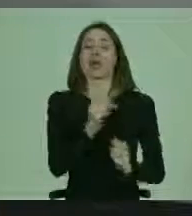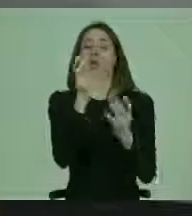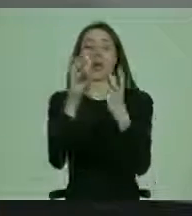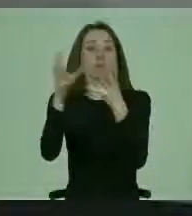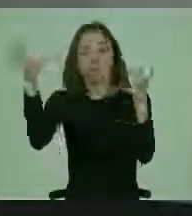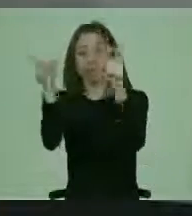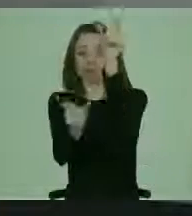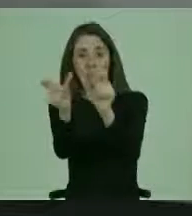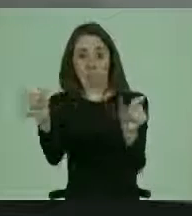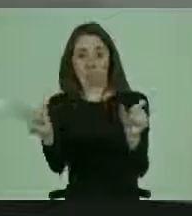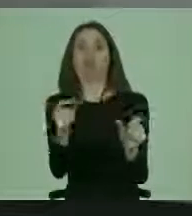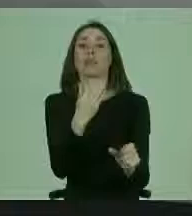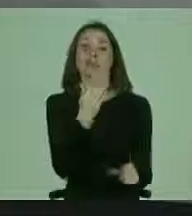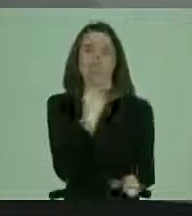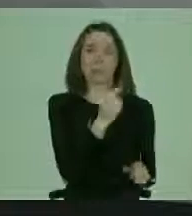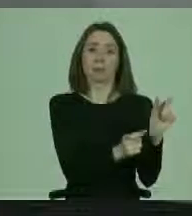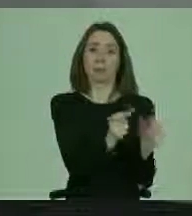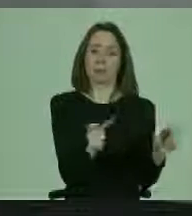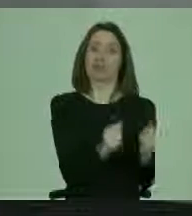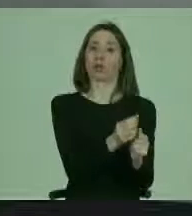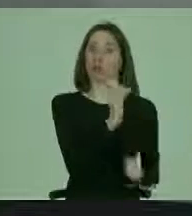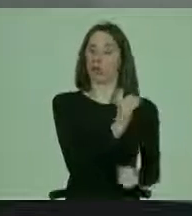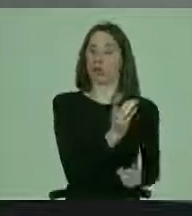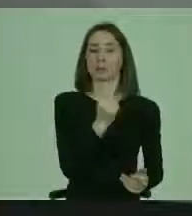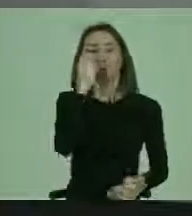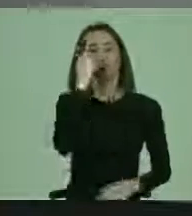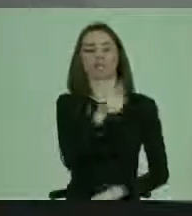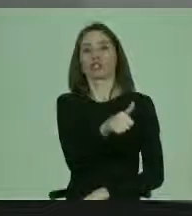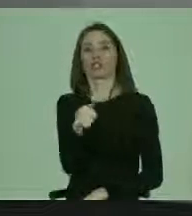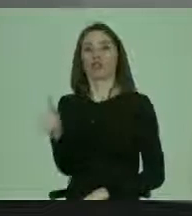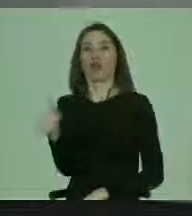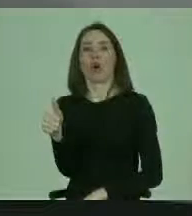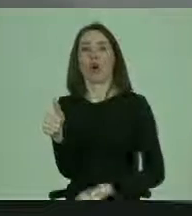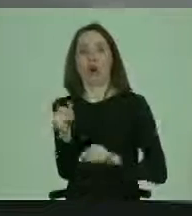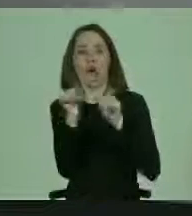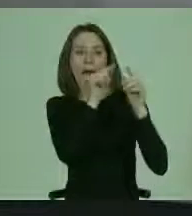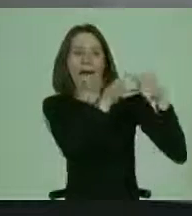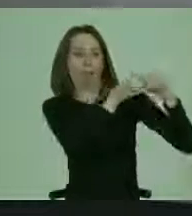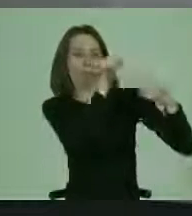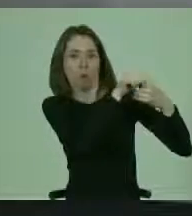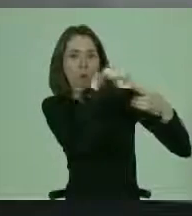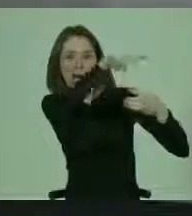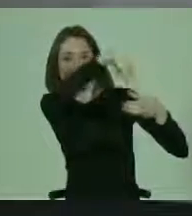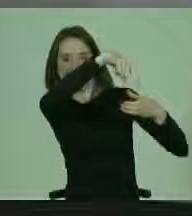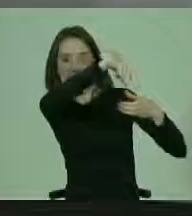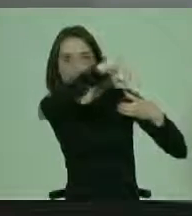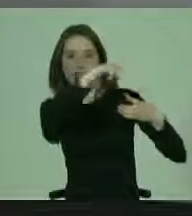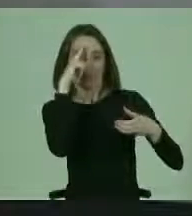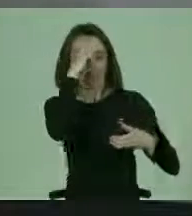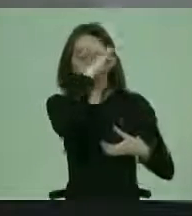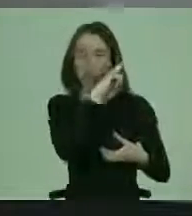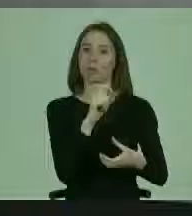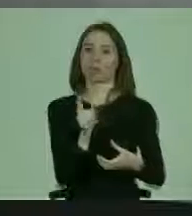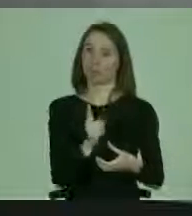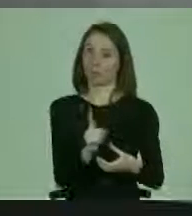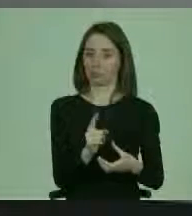personas con discapacidad. Que esto no es solamente como que este grupo no más tiene la dificultad.